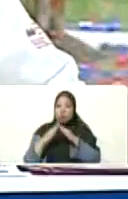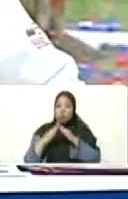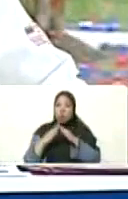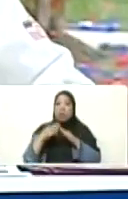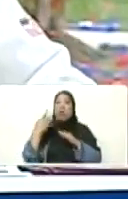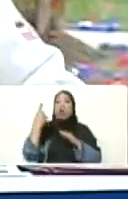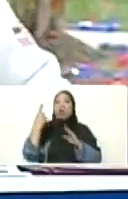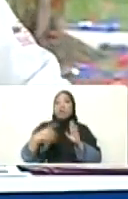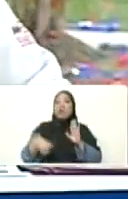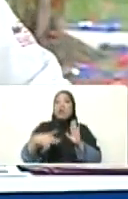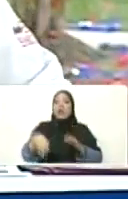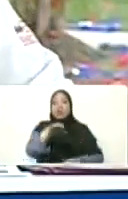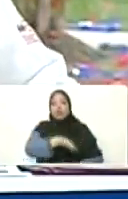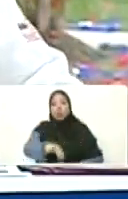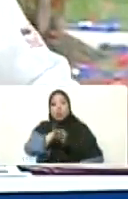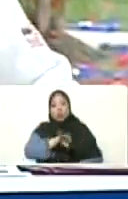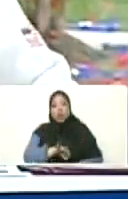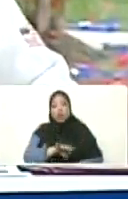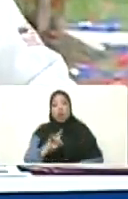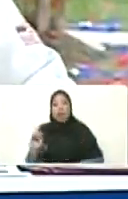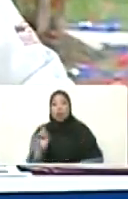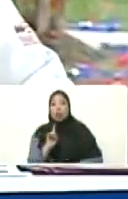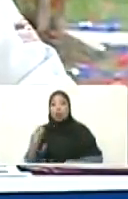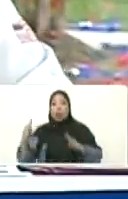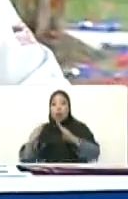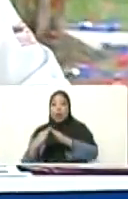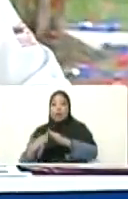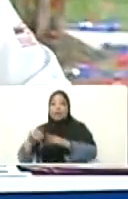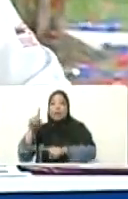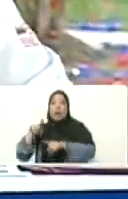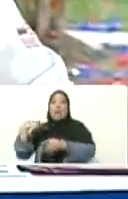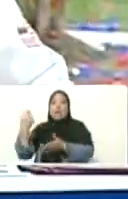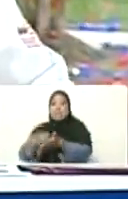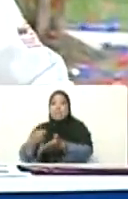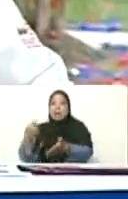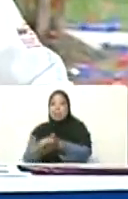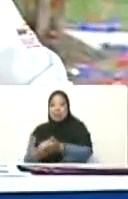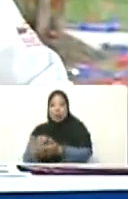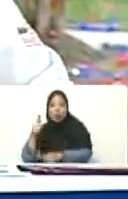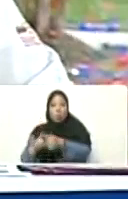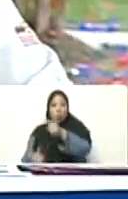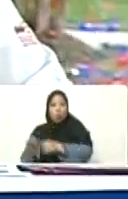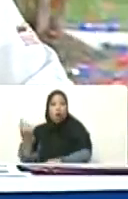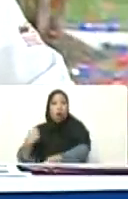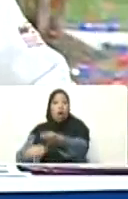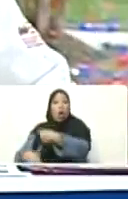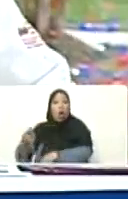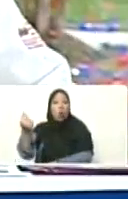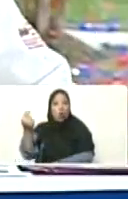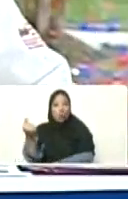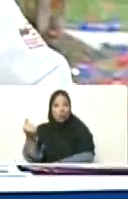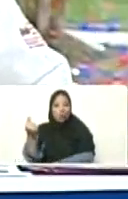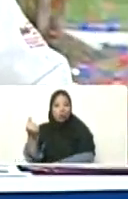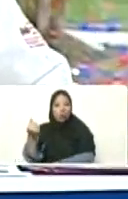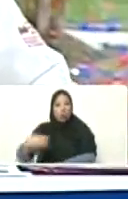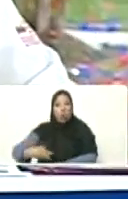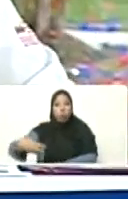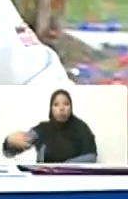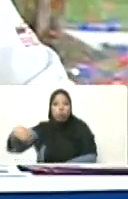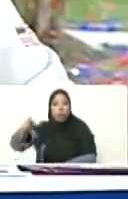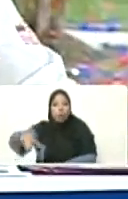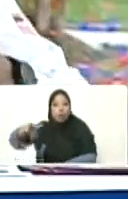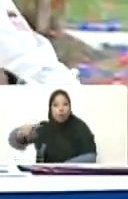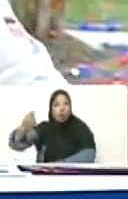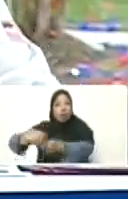derecho social y no como una mercancía, pero sobre todo que nos ha enseñado que la creatividad en los métodos, en los